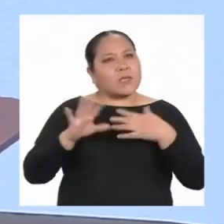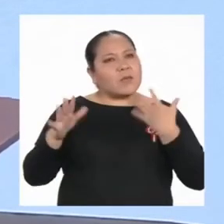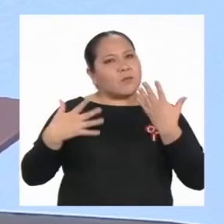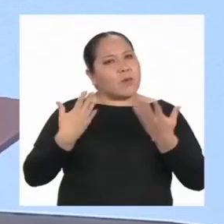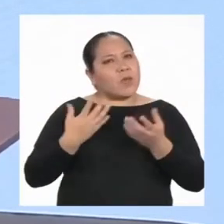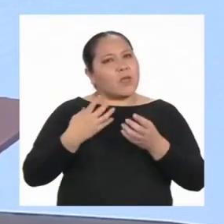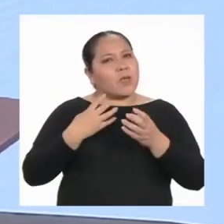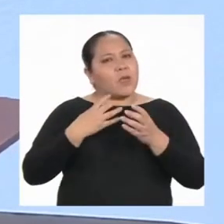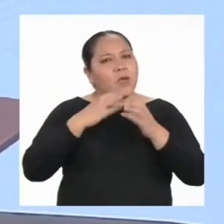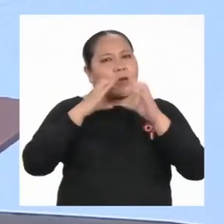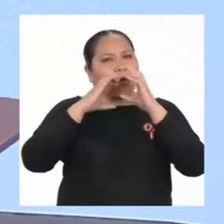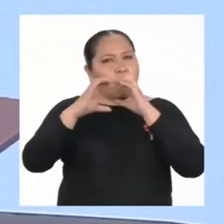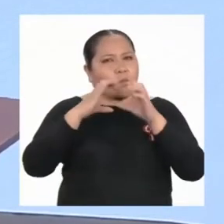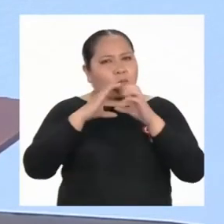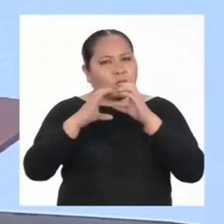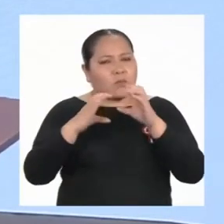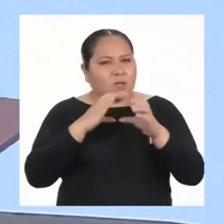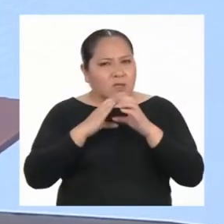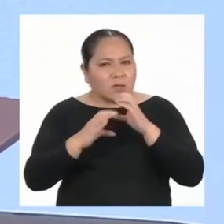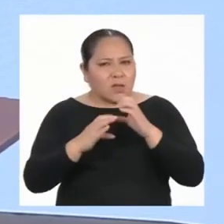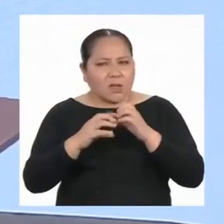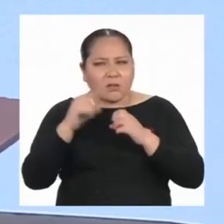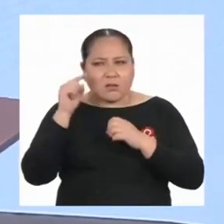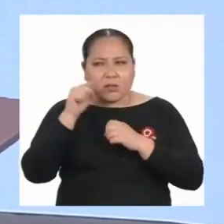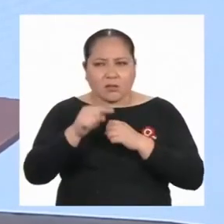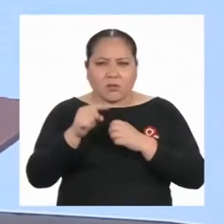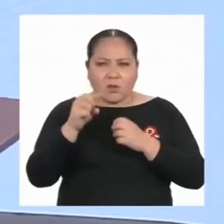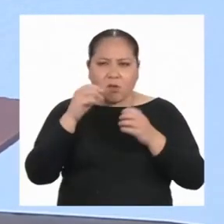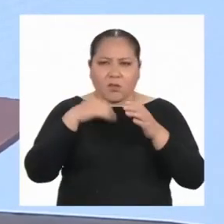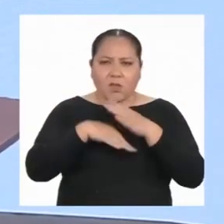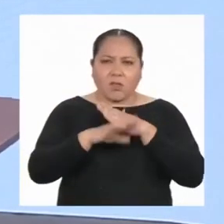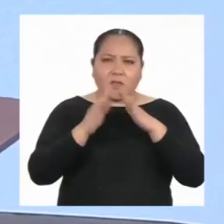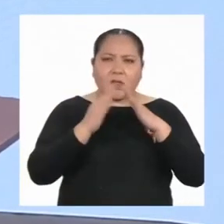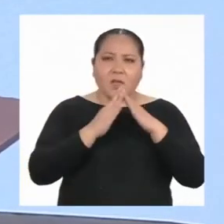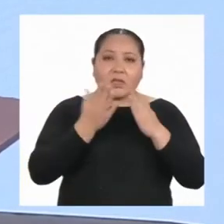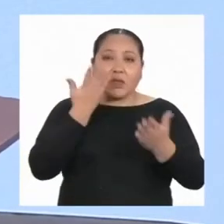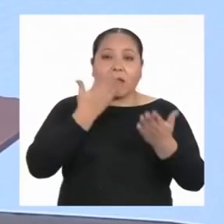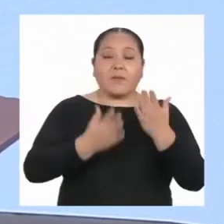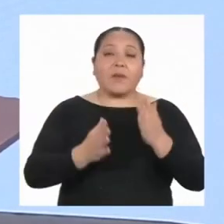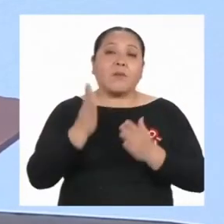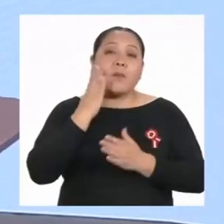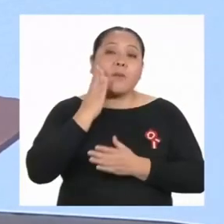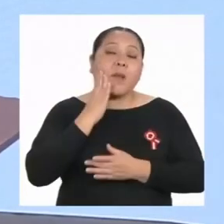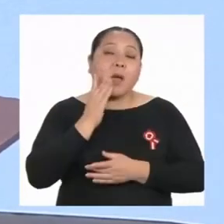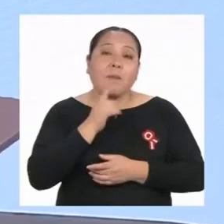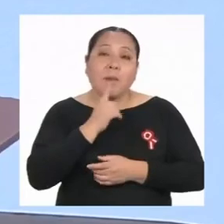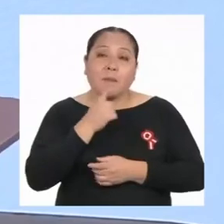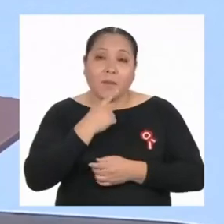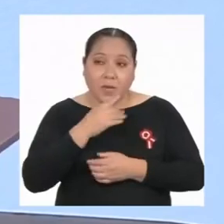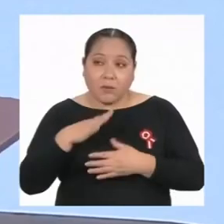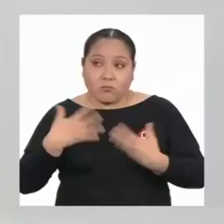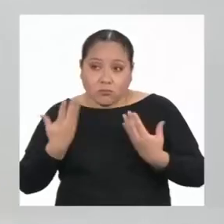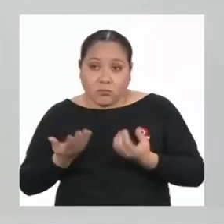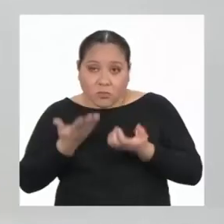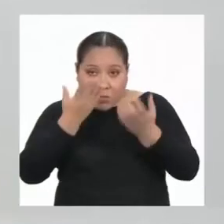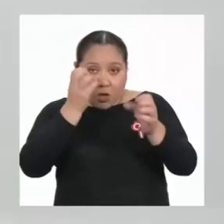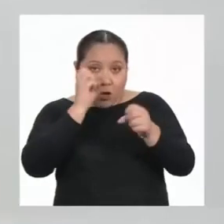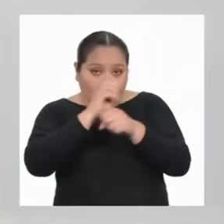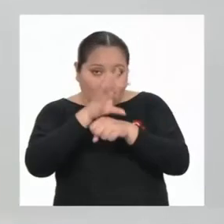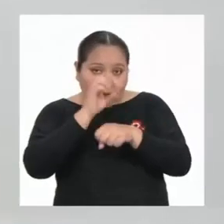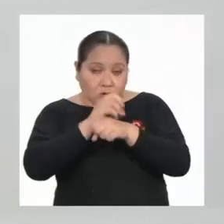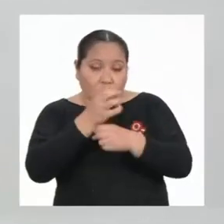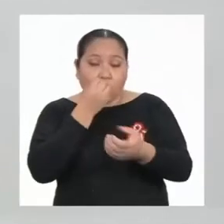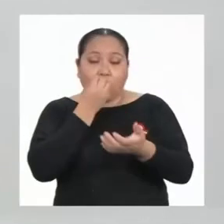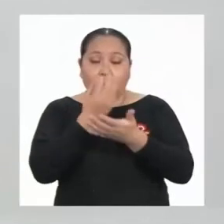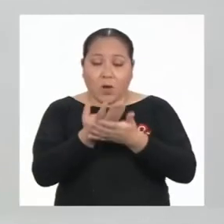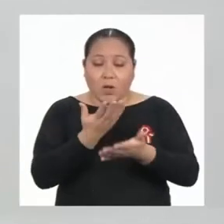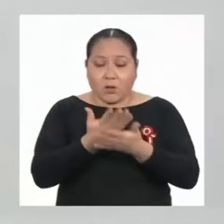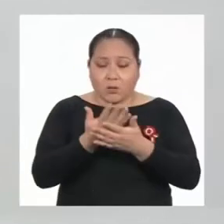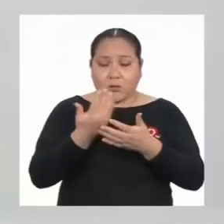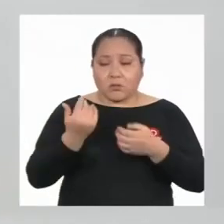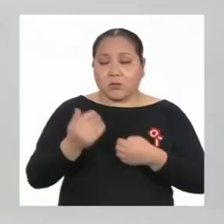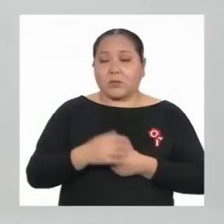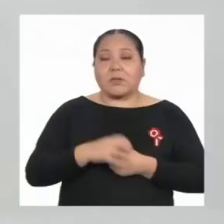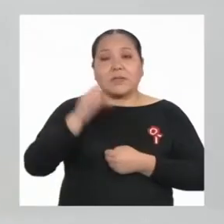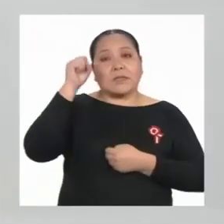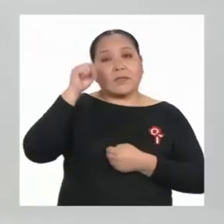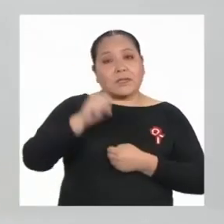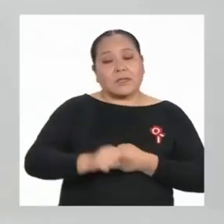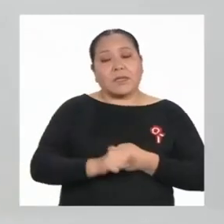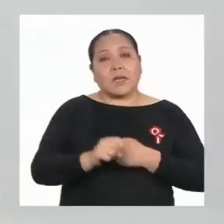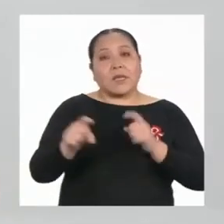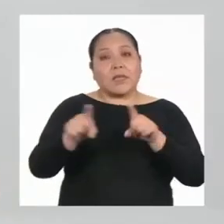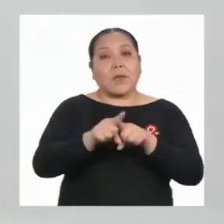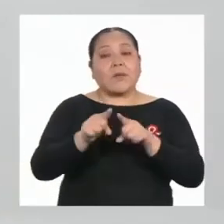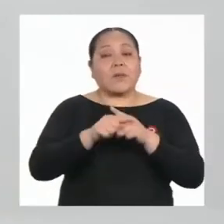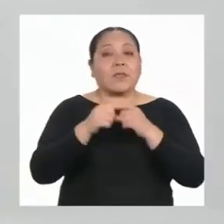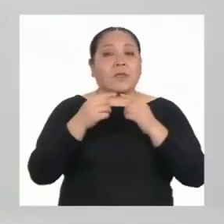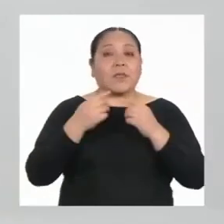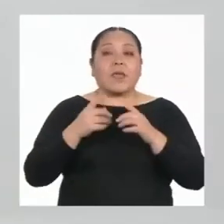respecto en casa, ¿no? Tal vez las madres y los padres pueden dar buenos consejos también. Por supuesto. Además de la